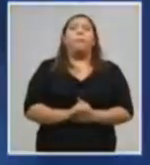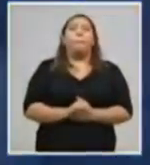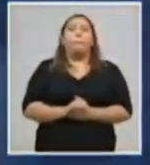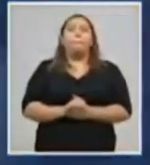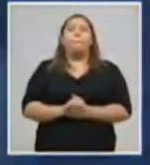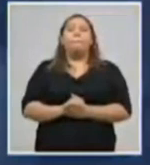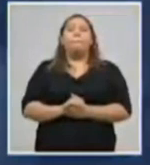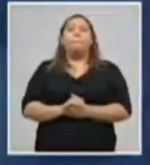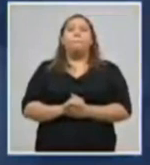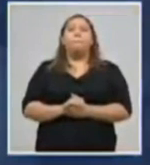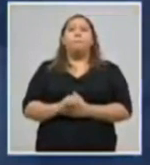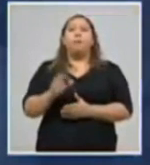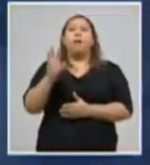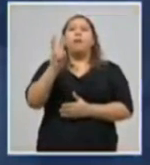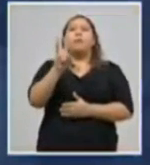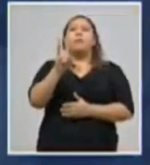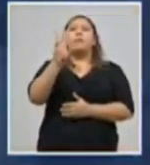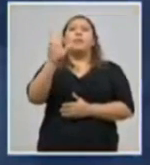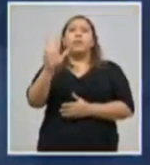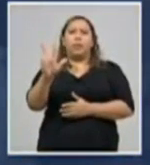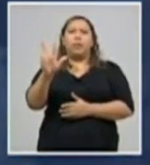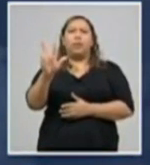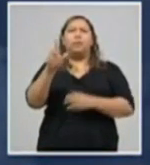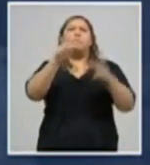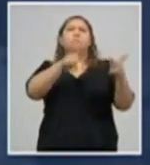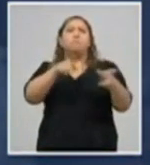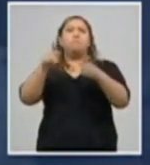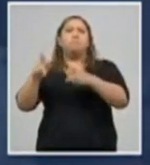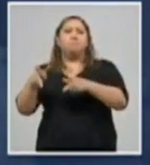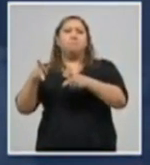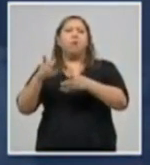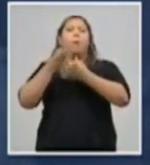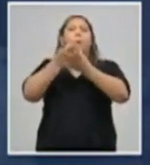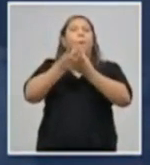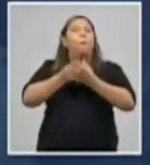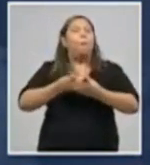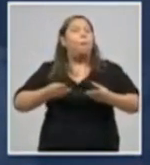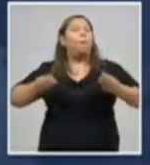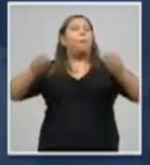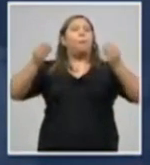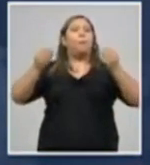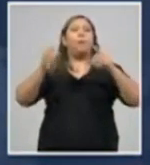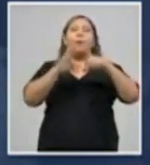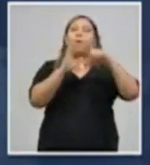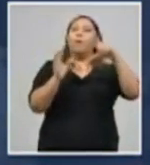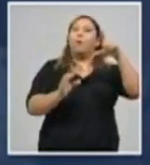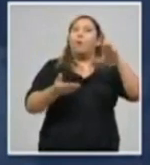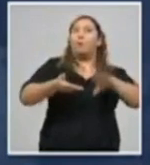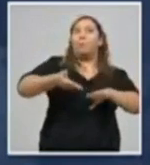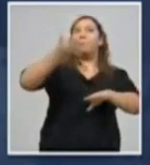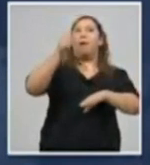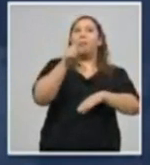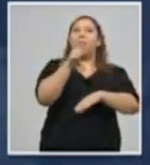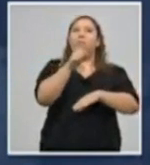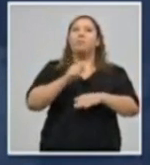Y 63 es el número de personas que se han recuperado. La mayoría del departamento de Cortés, seguido de